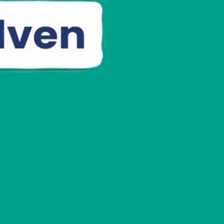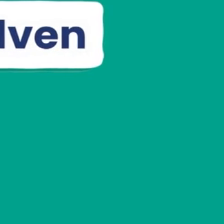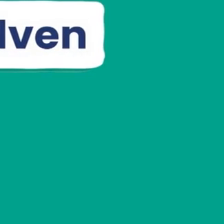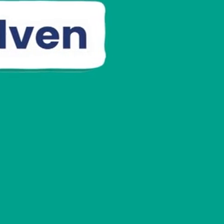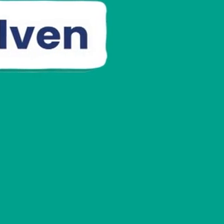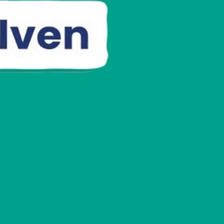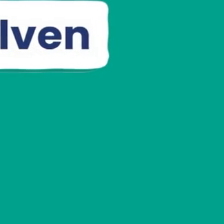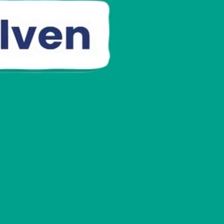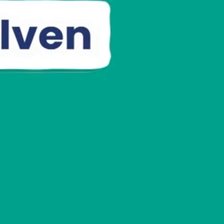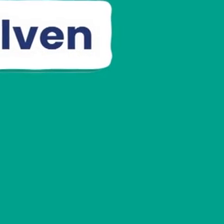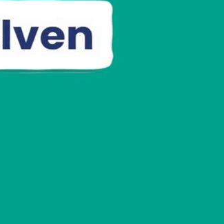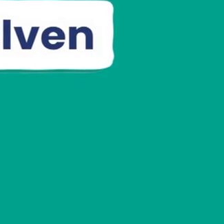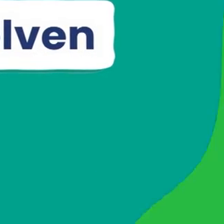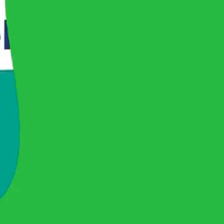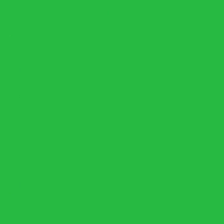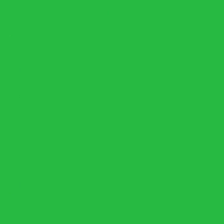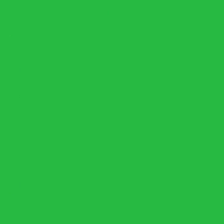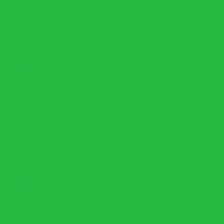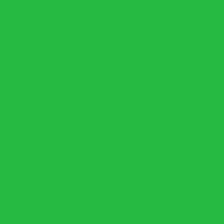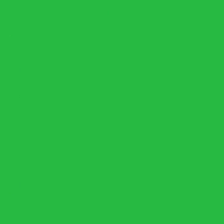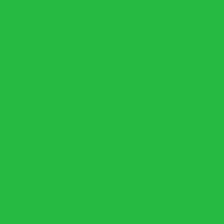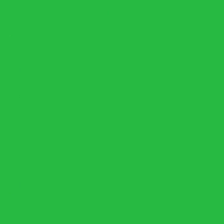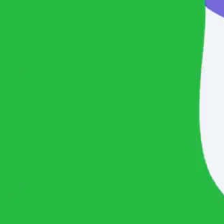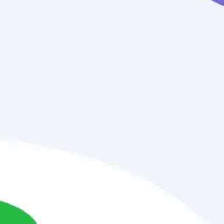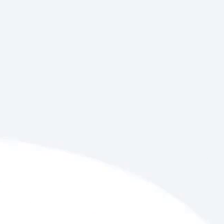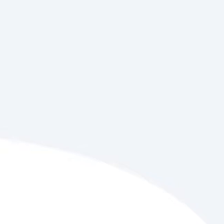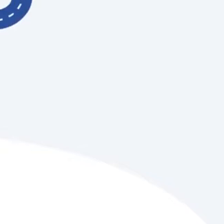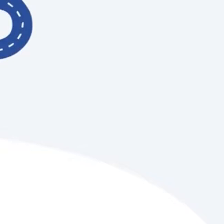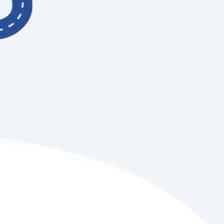.pe slash todos vuelven